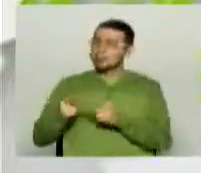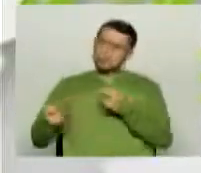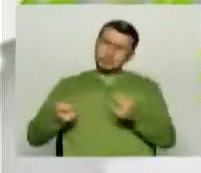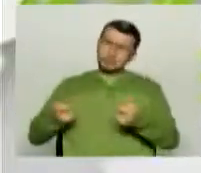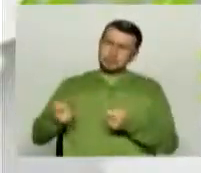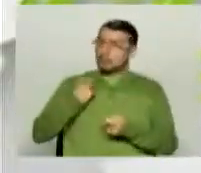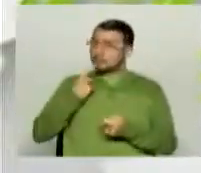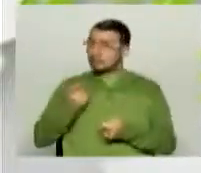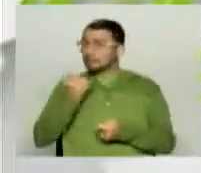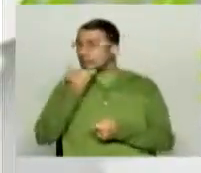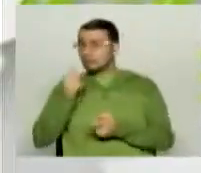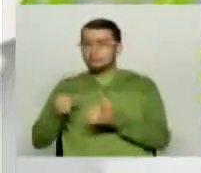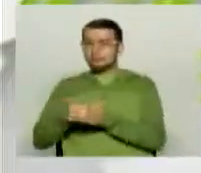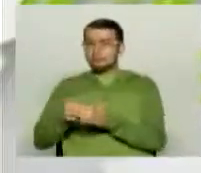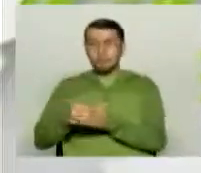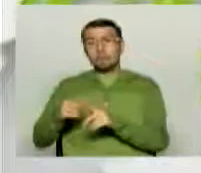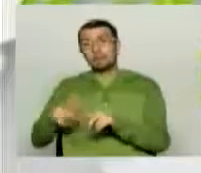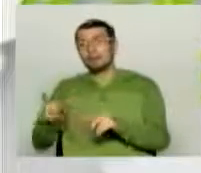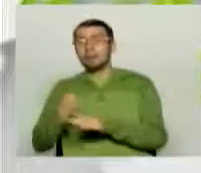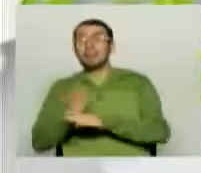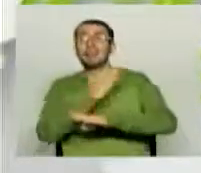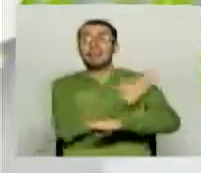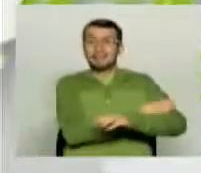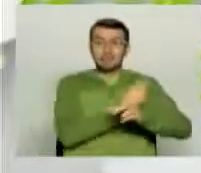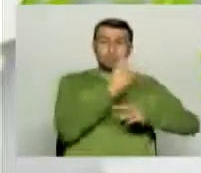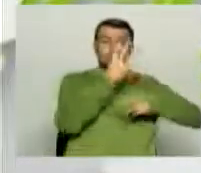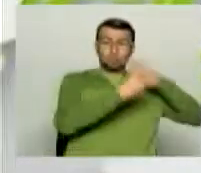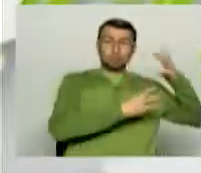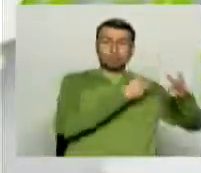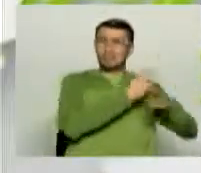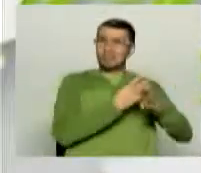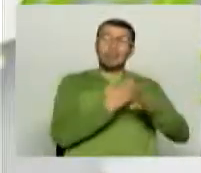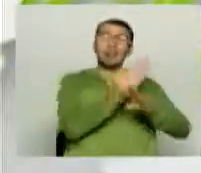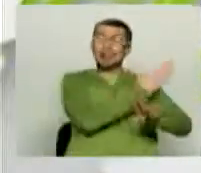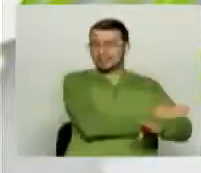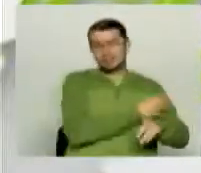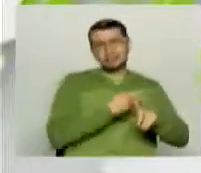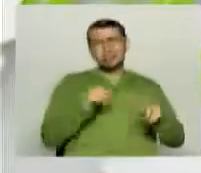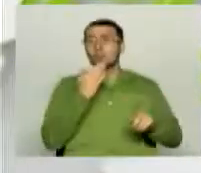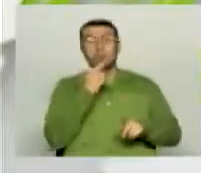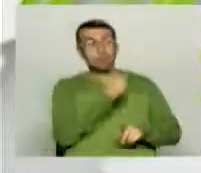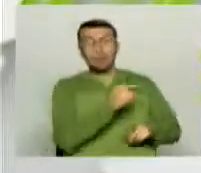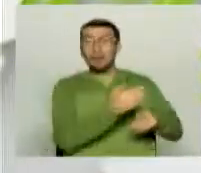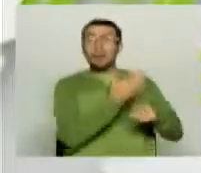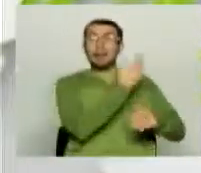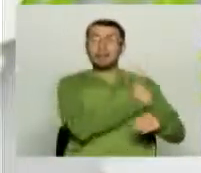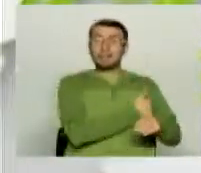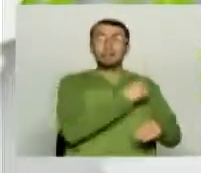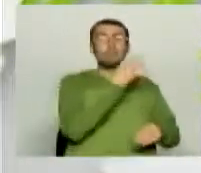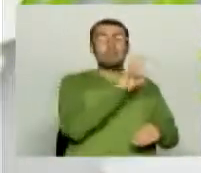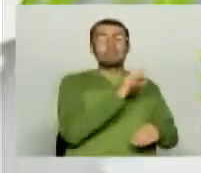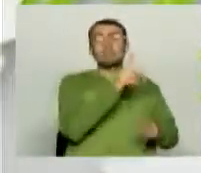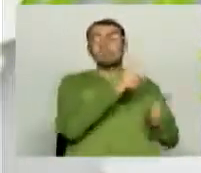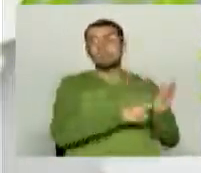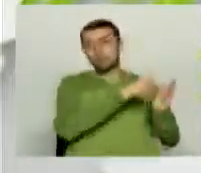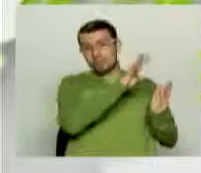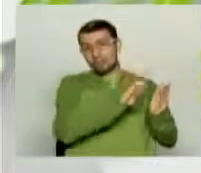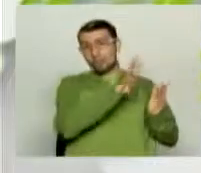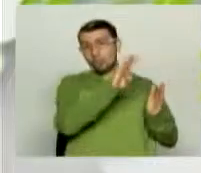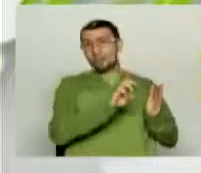selección tiene de diferente a las de los Mundiales anteriores, recordemos que el último en el que participó Colombia fue en Francia en 1998,